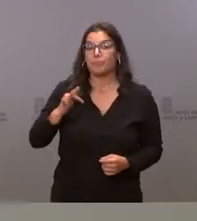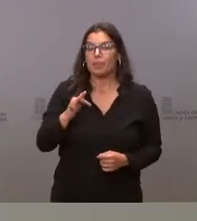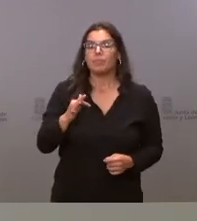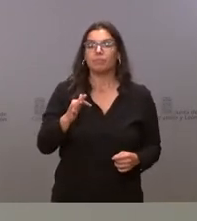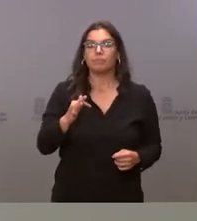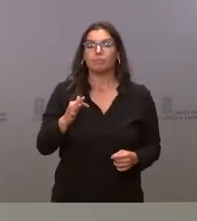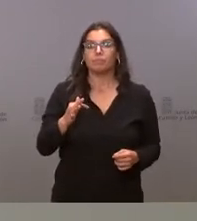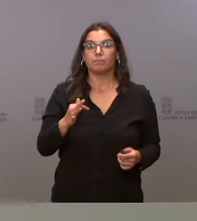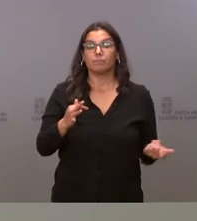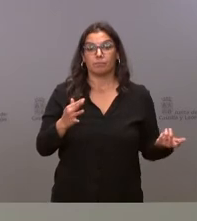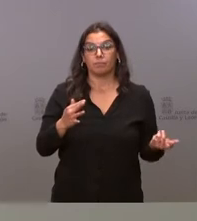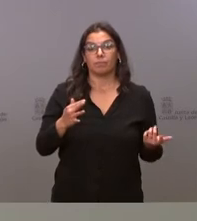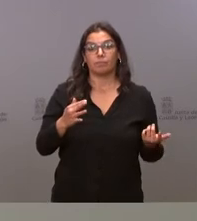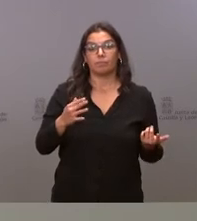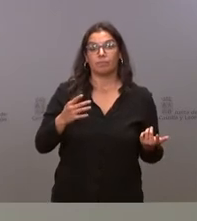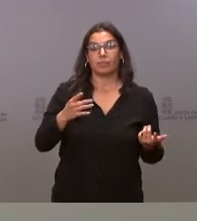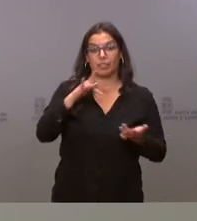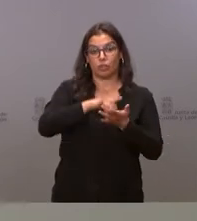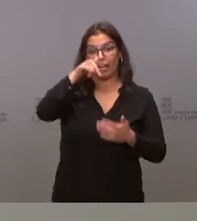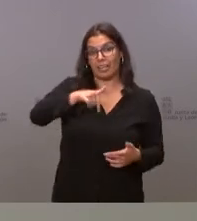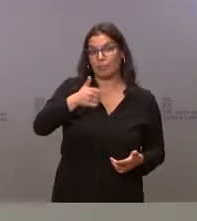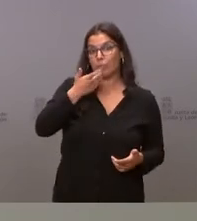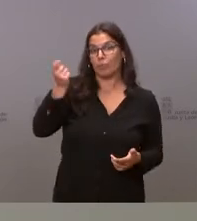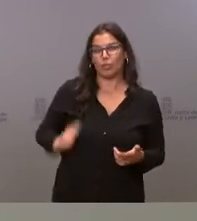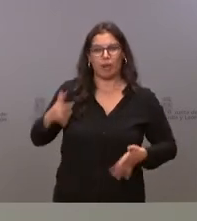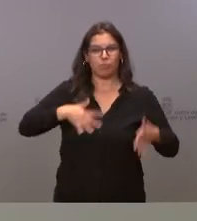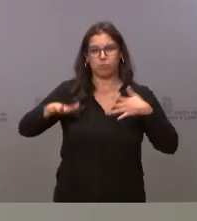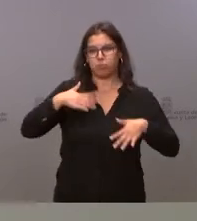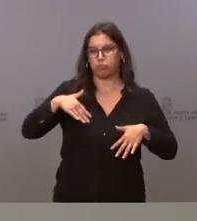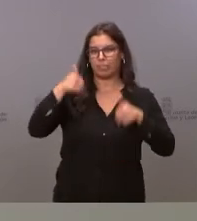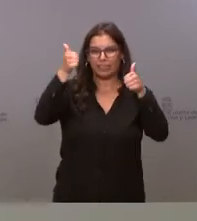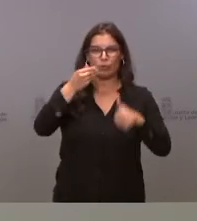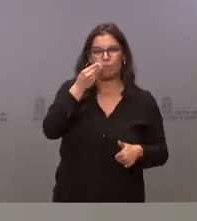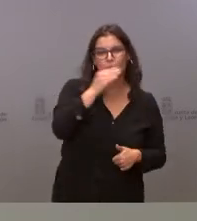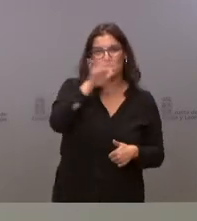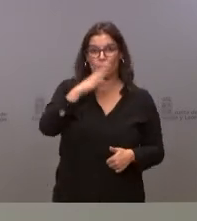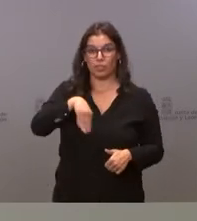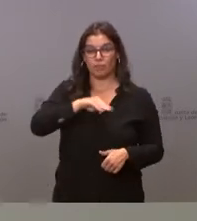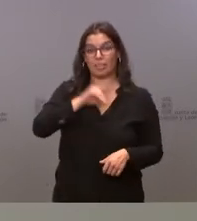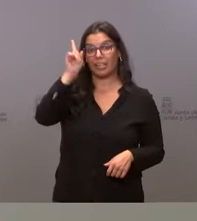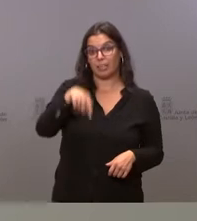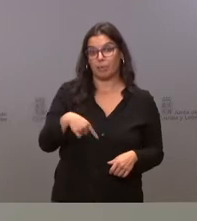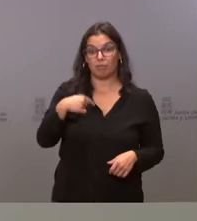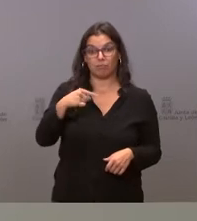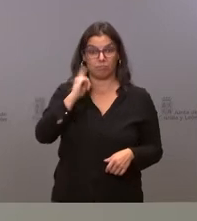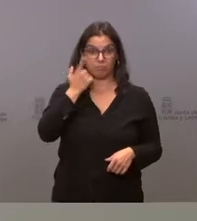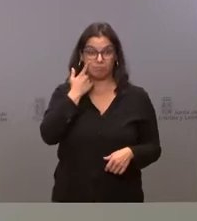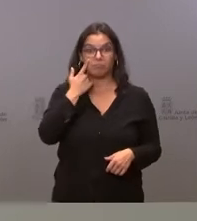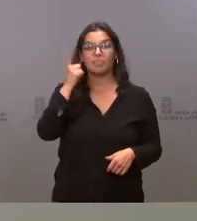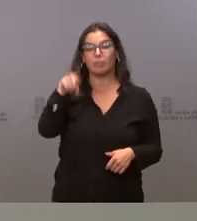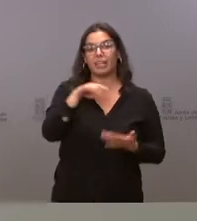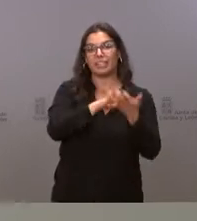tengamos los profesionales más cualificados de España o, por ejemplo, como hemos conocido esta semana, que Castilla y León estén entre las comunidades autónomas más